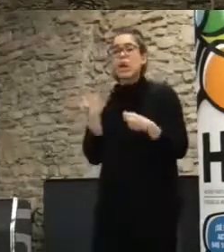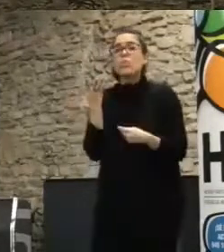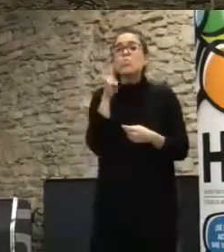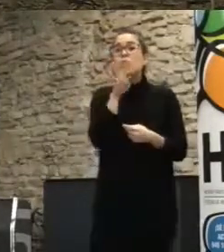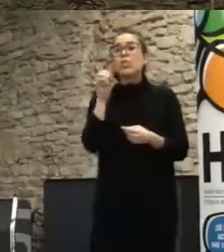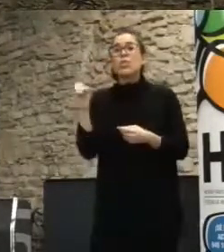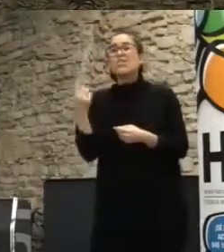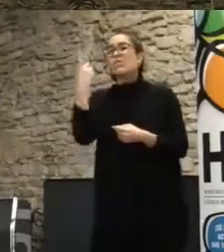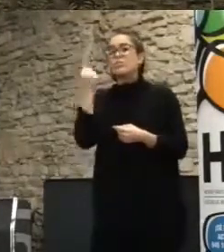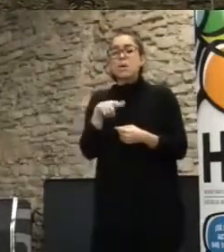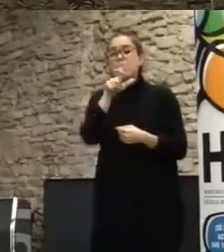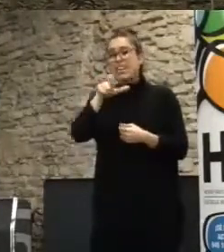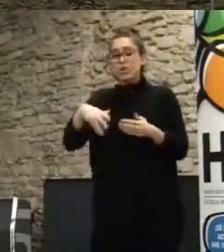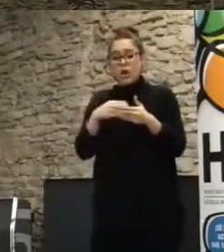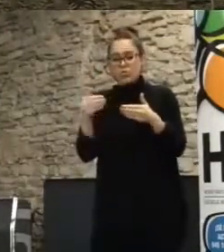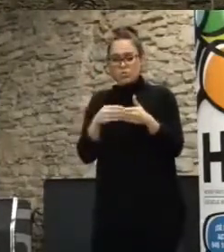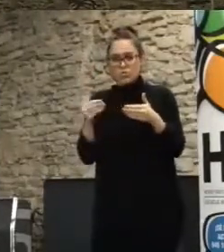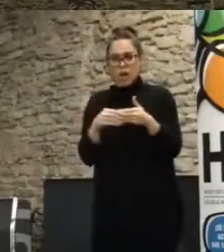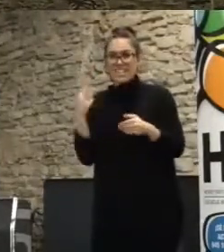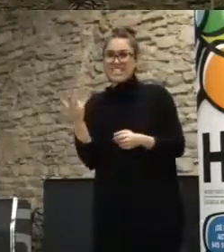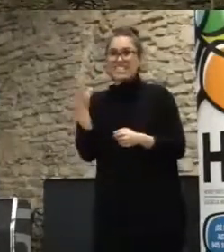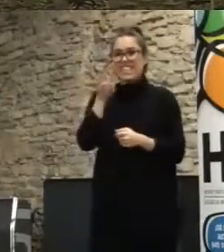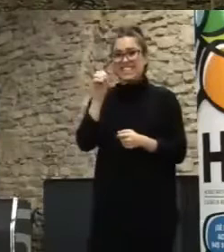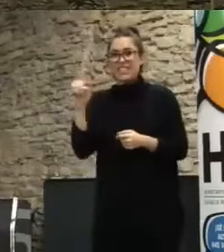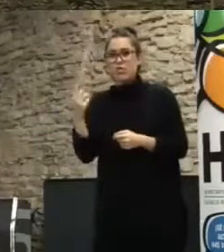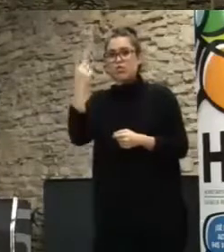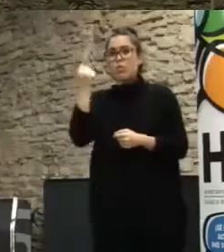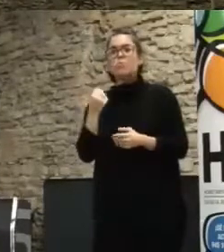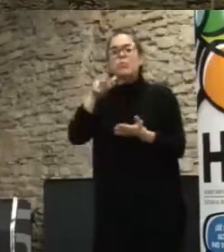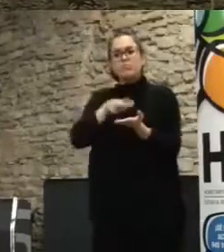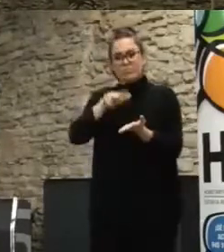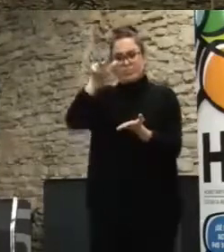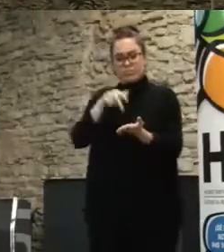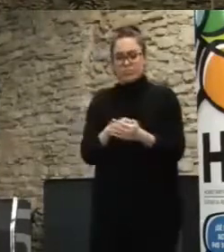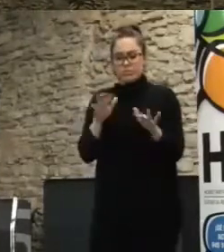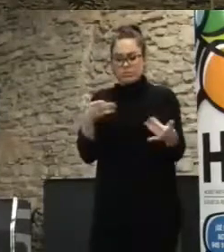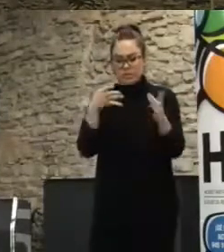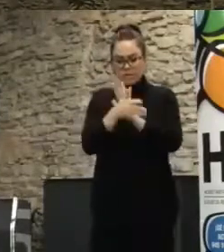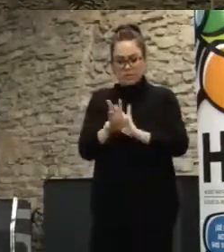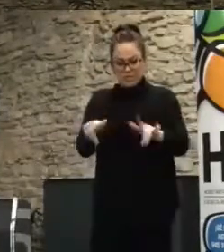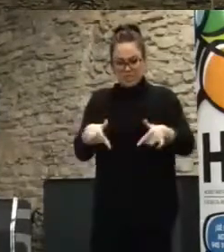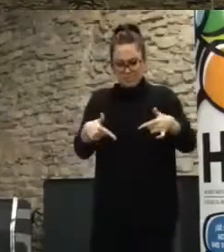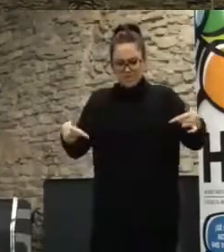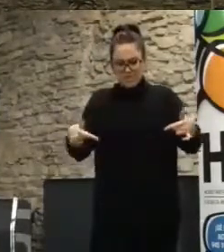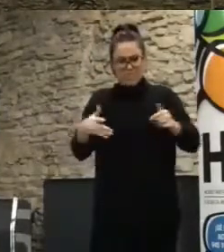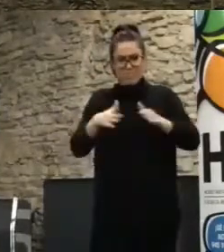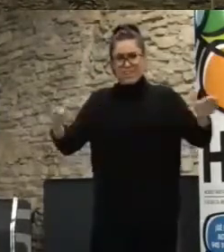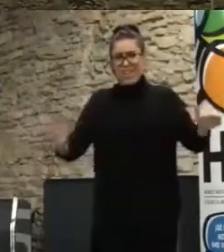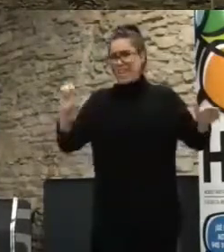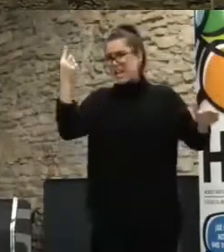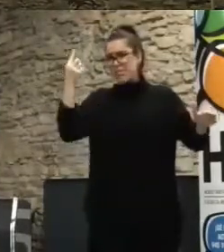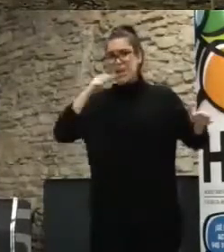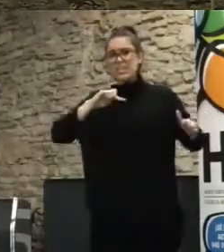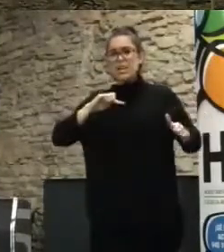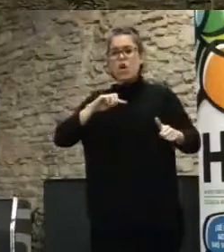y validados unos 300.000, es una burrada, la plataforma del mundo con más usuarios, política. La de Obama no tenía tantos,